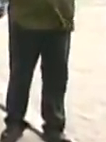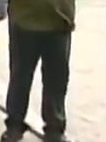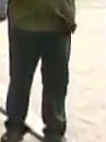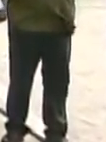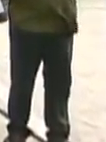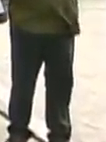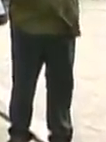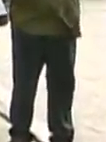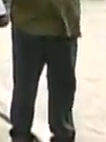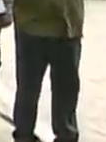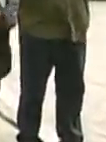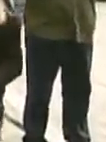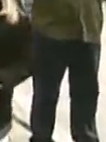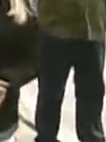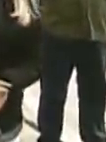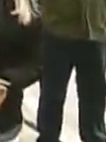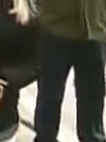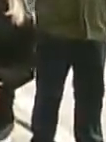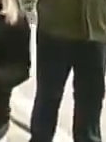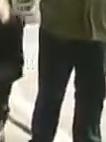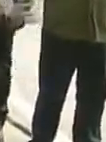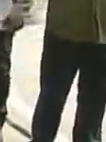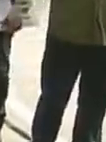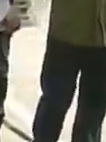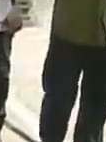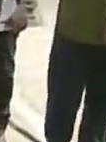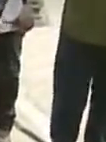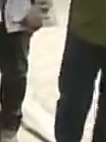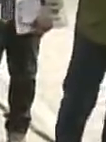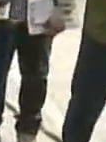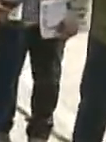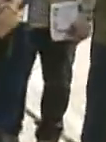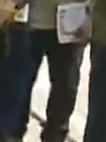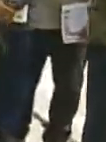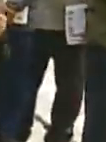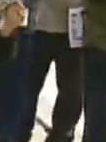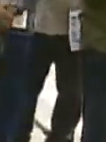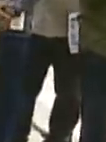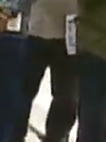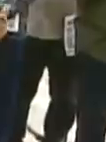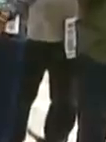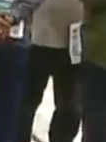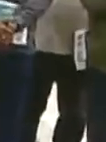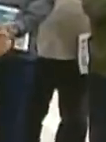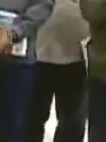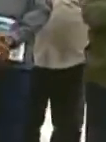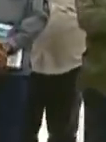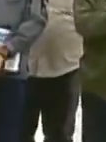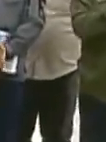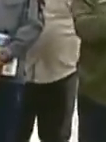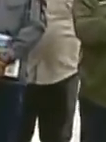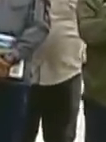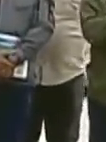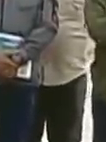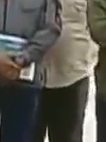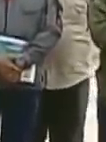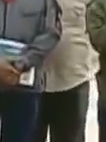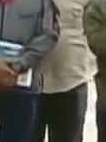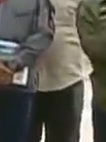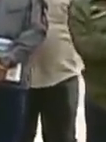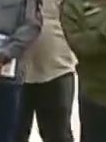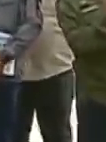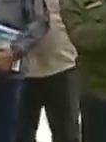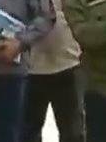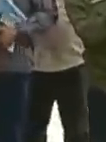Algo sobrenatural, es mi gaita divina, que me envuelve y me fascina, y hasta me pone a